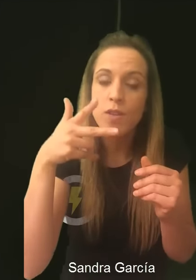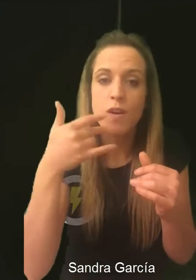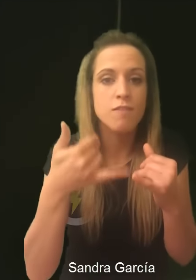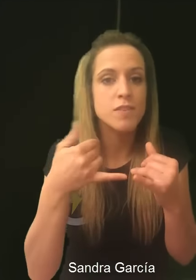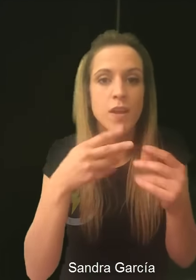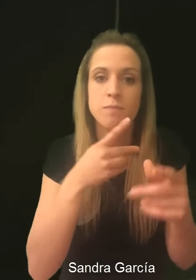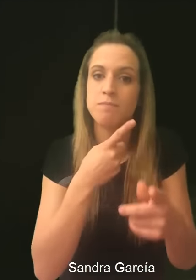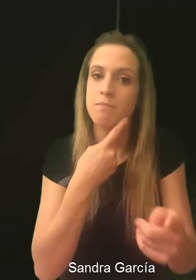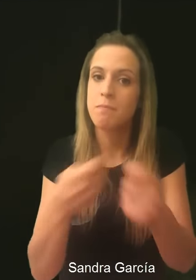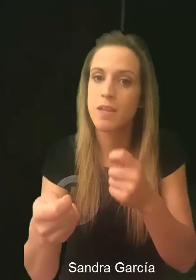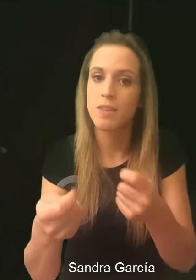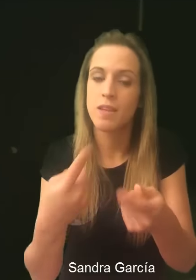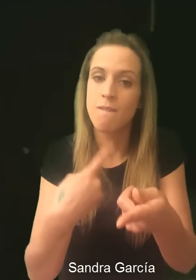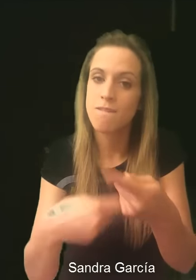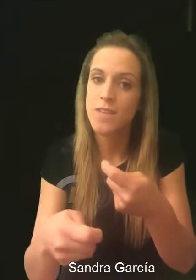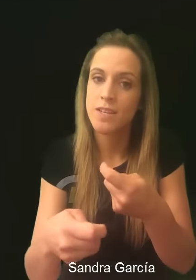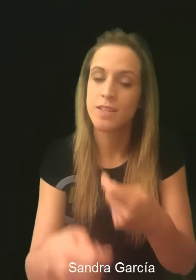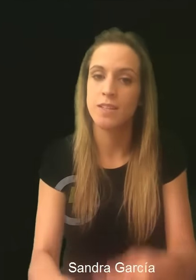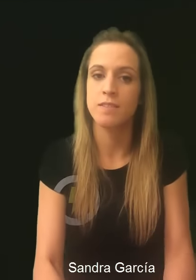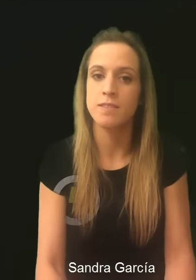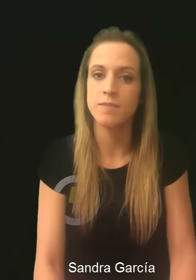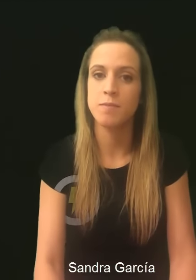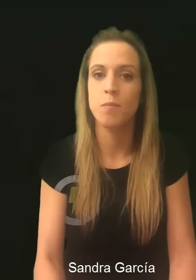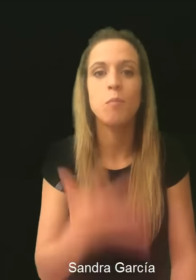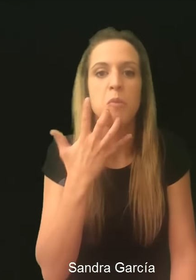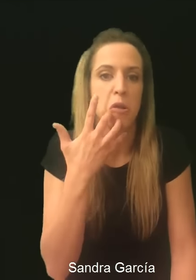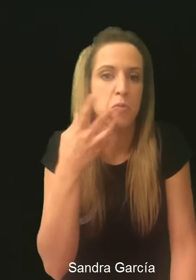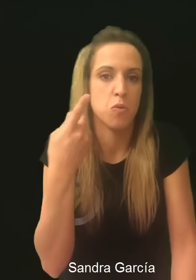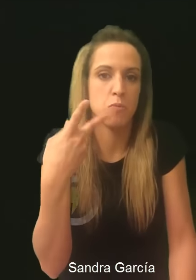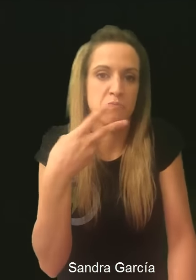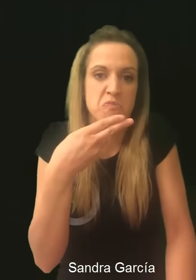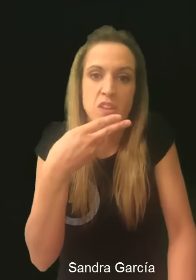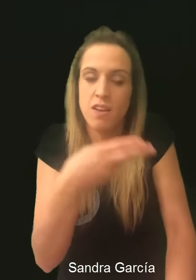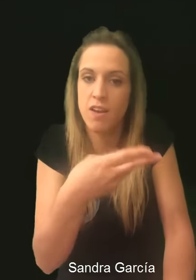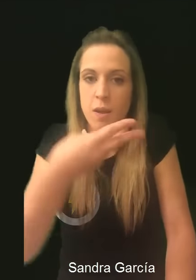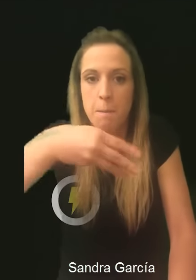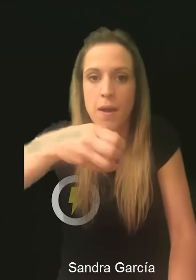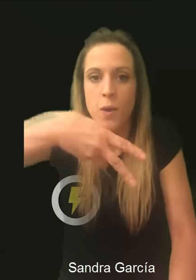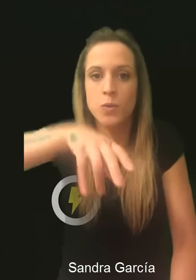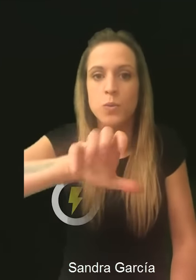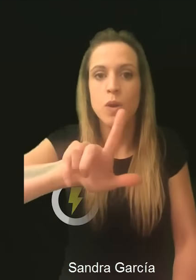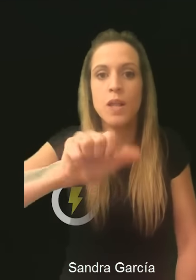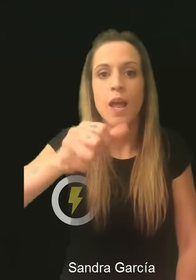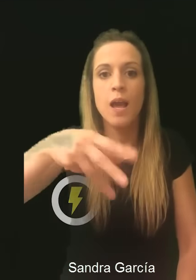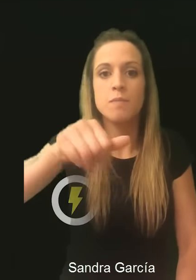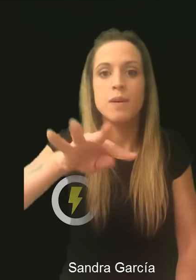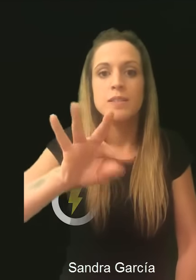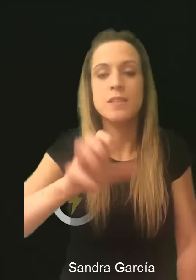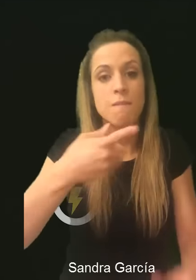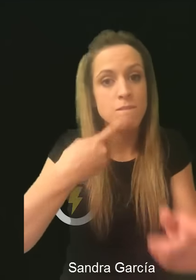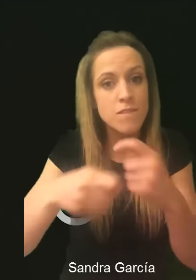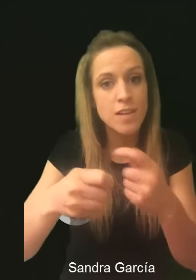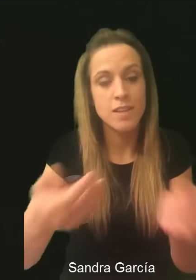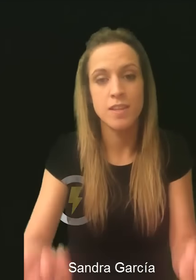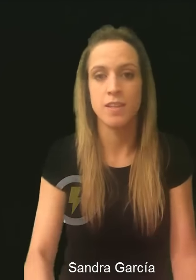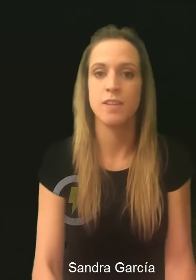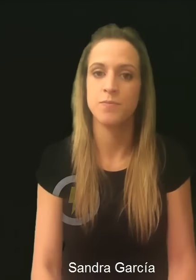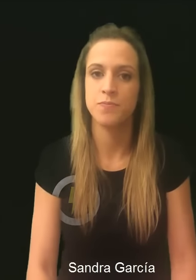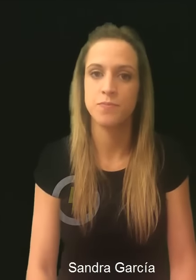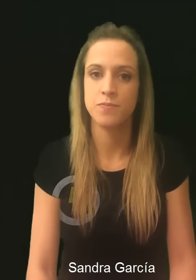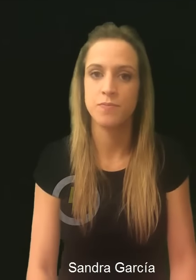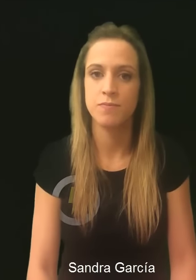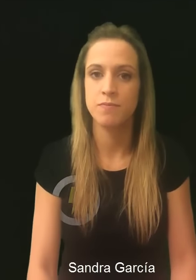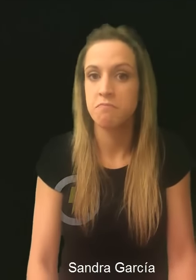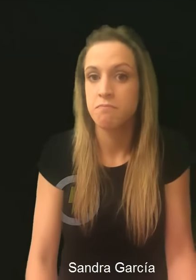venden. Como mis tijeras de Manuel Amate, que os he enseñado ahí en el taliz de herramientas. He creado un pequeño referente del mundo